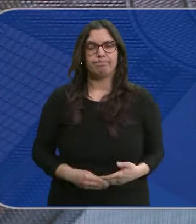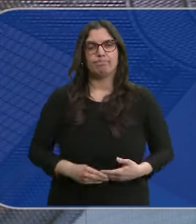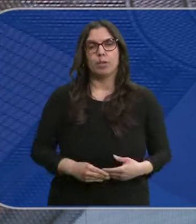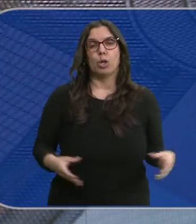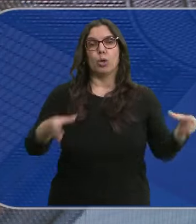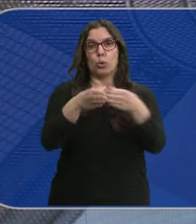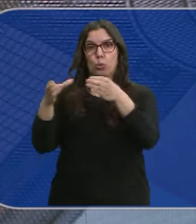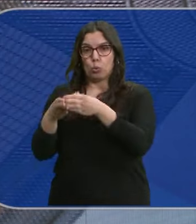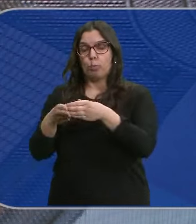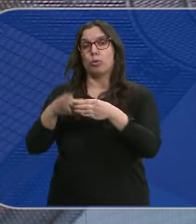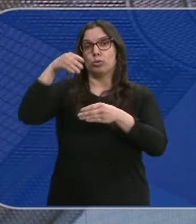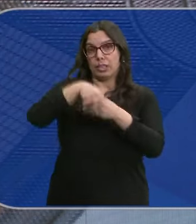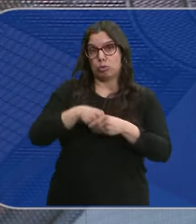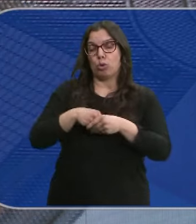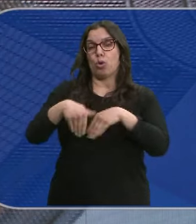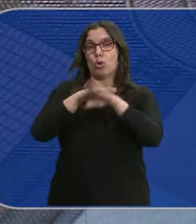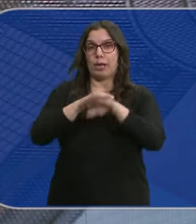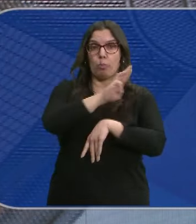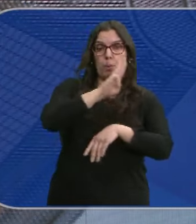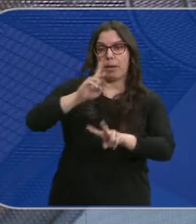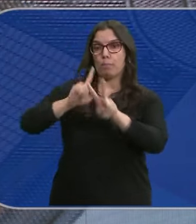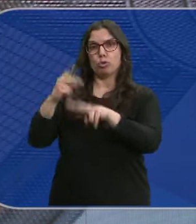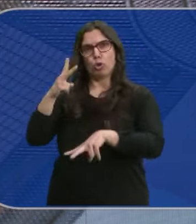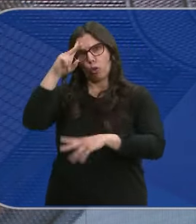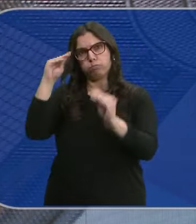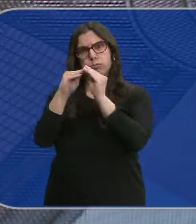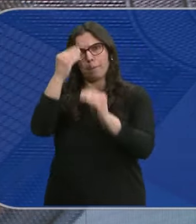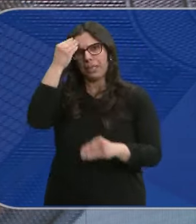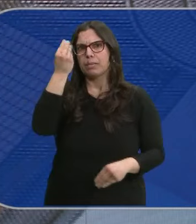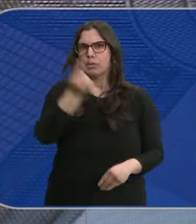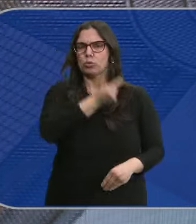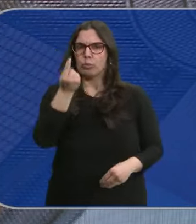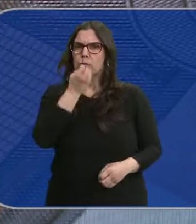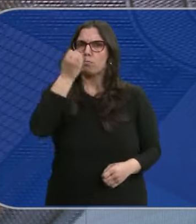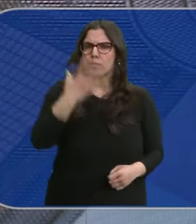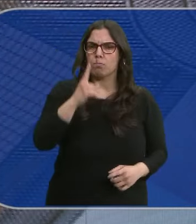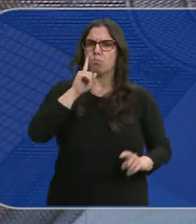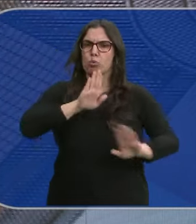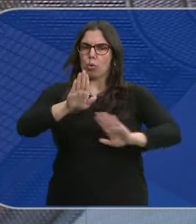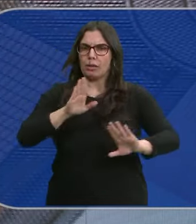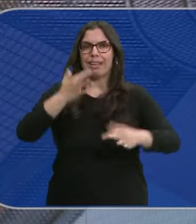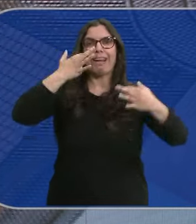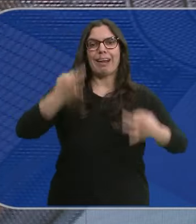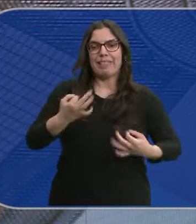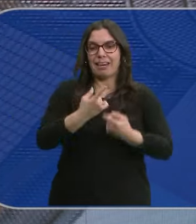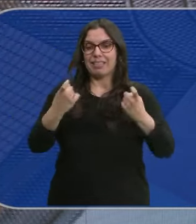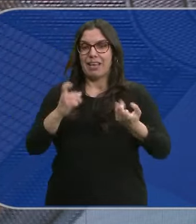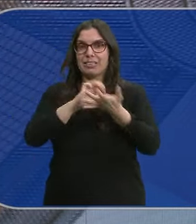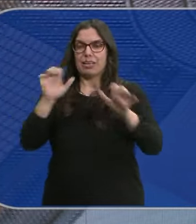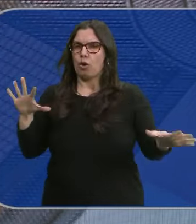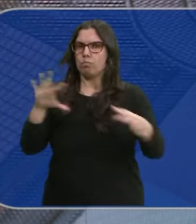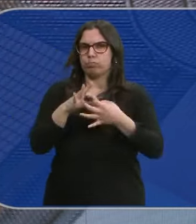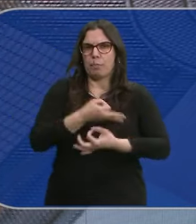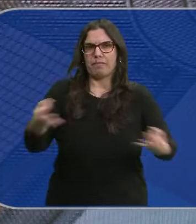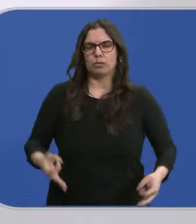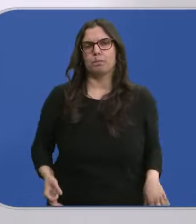Los grupos que conforman el gobierno, PP y Vox, consideran en cambio que estos presupuestos son buenos, prudentes y que están ajustados a lo que necesita Castilla y